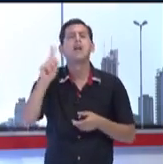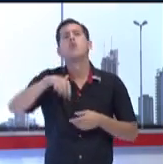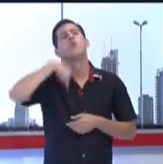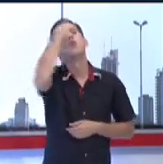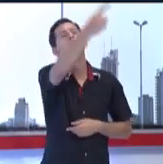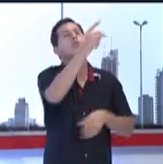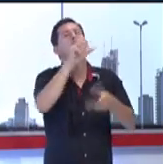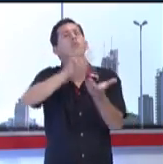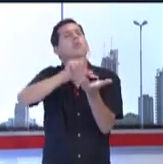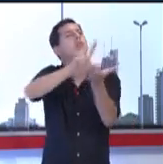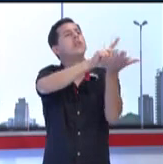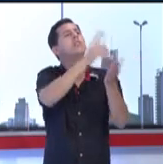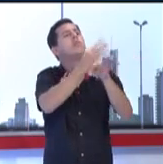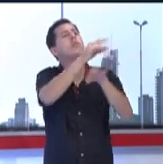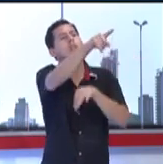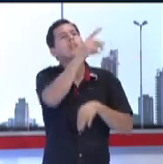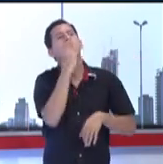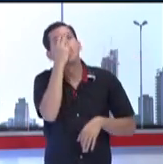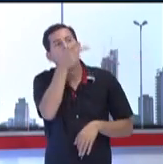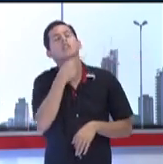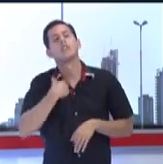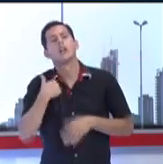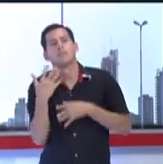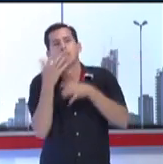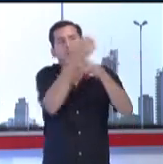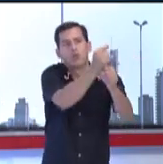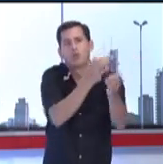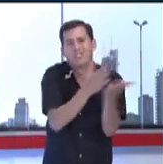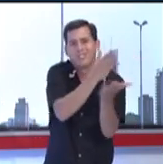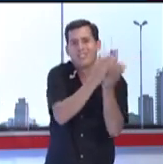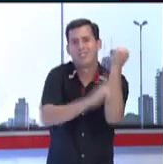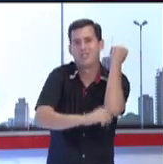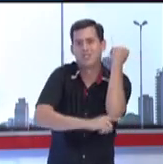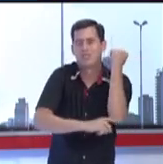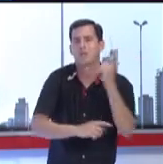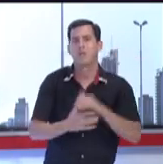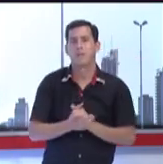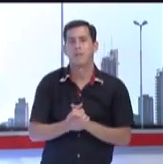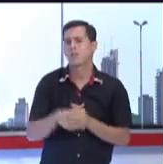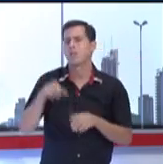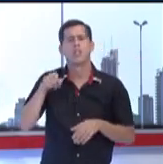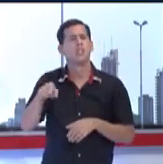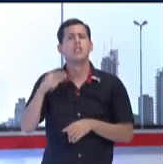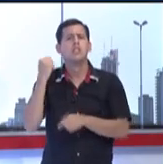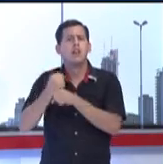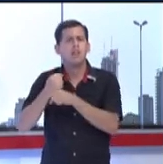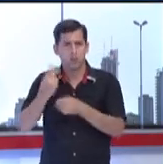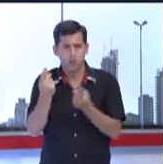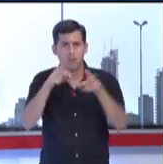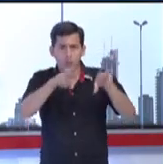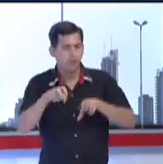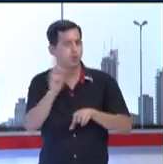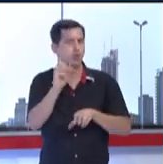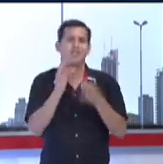otras instituciones educativas que requieran de nuestros servicios. Son absolutamente gratuitos.